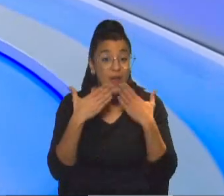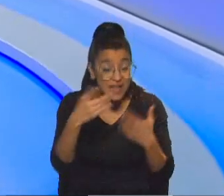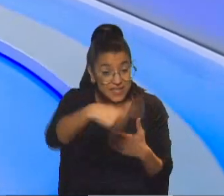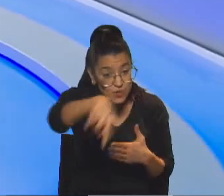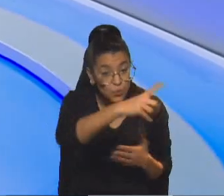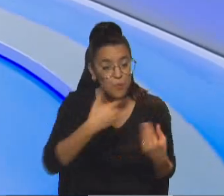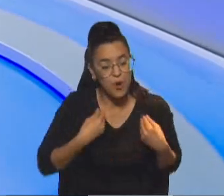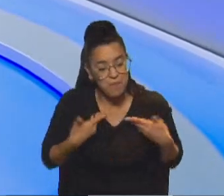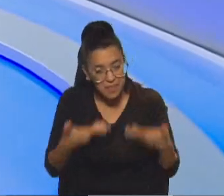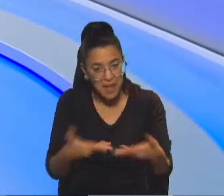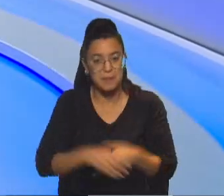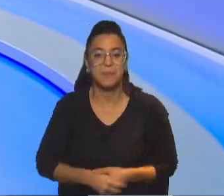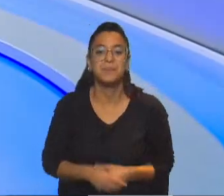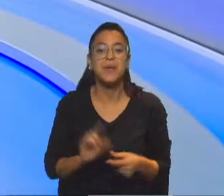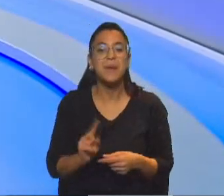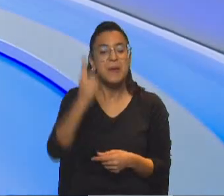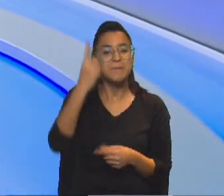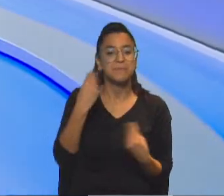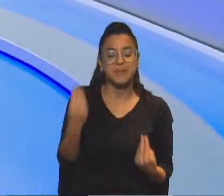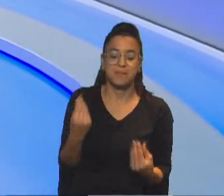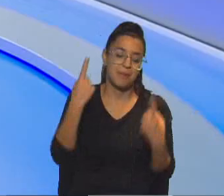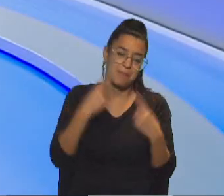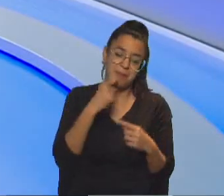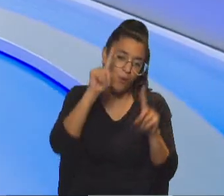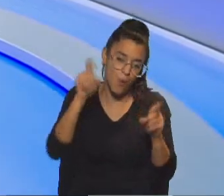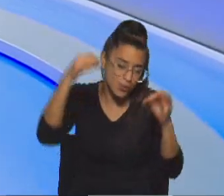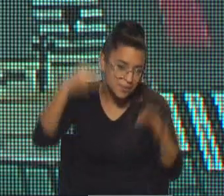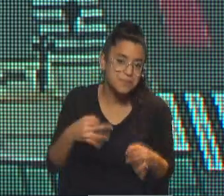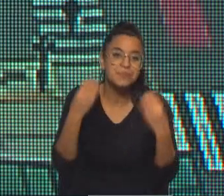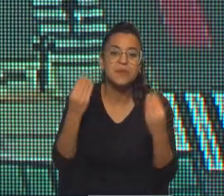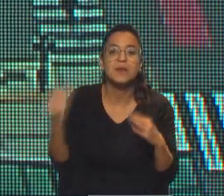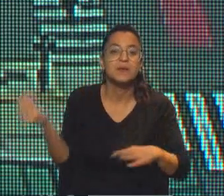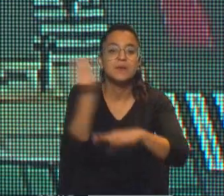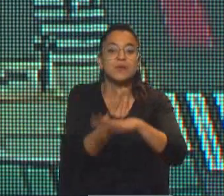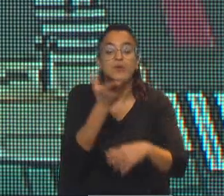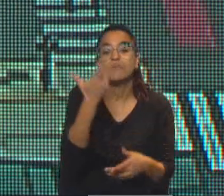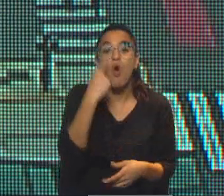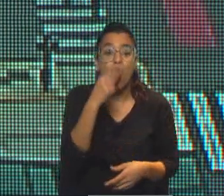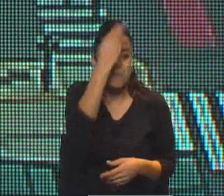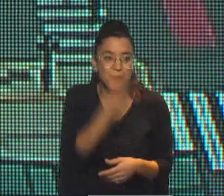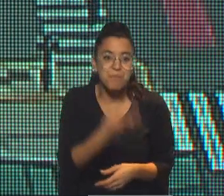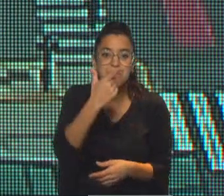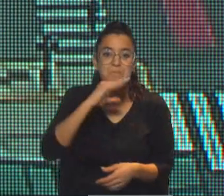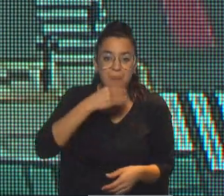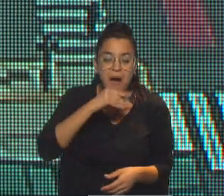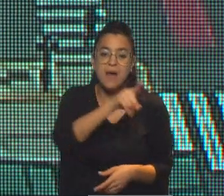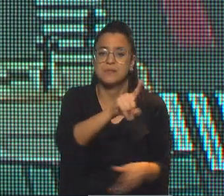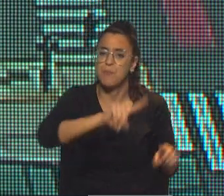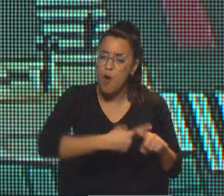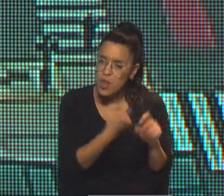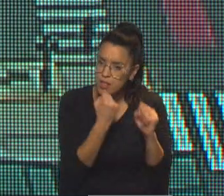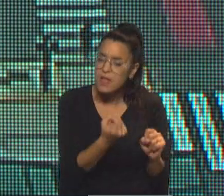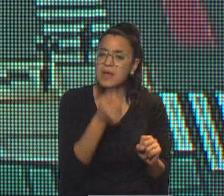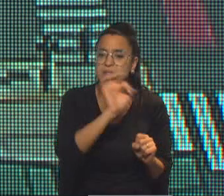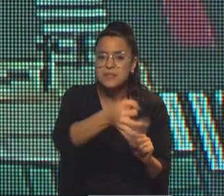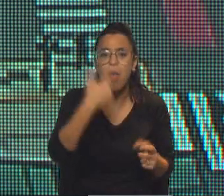a ustedes por invitarme. Bueno, la primera es cantada la pregunta. ver, ¿qué implica la llegada de un hombre como Massa, un hombre de la política, parece